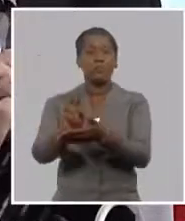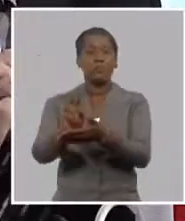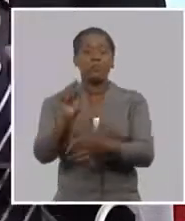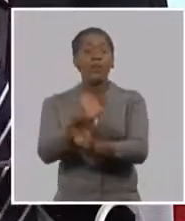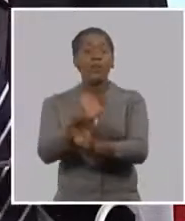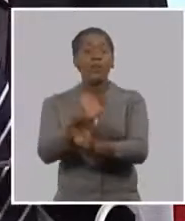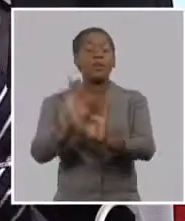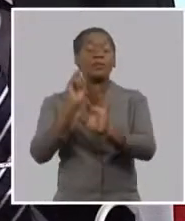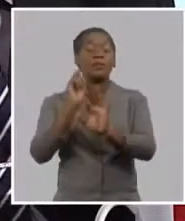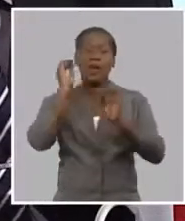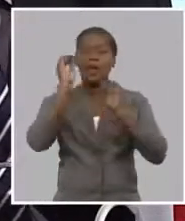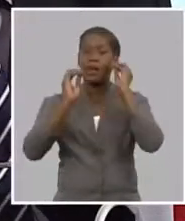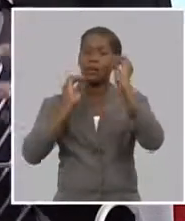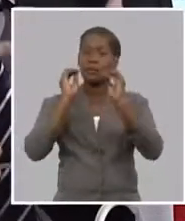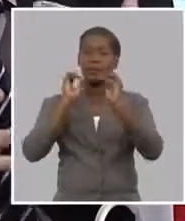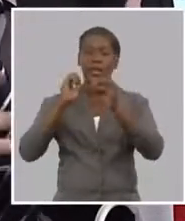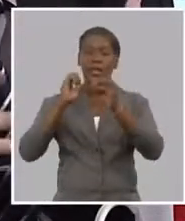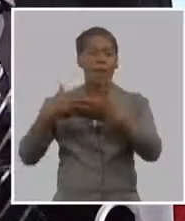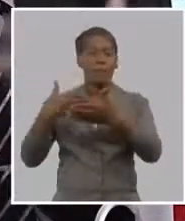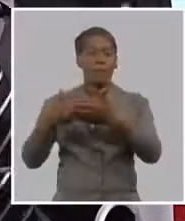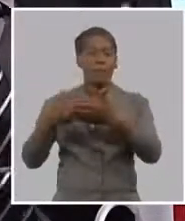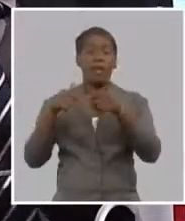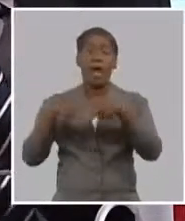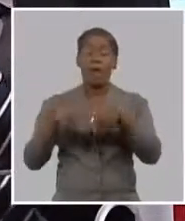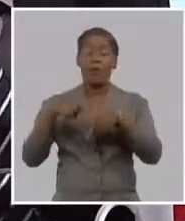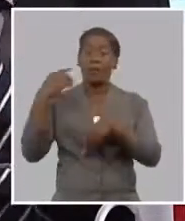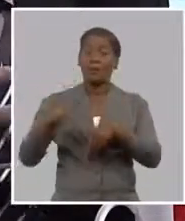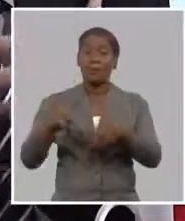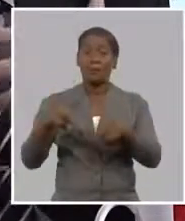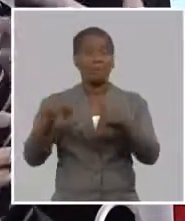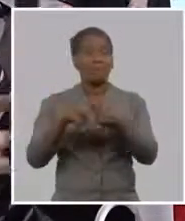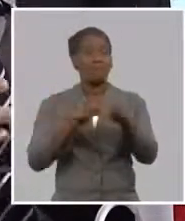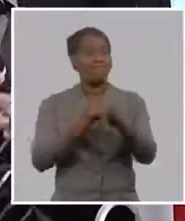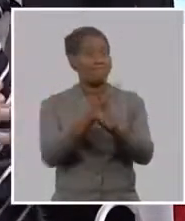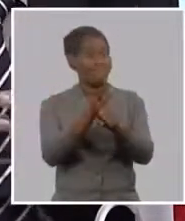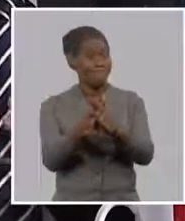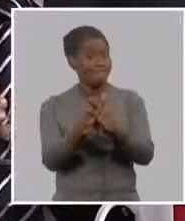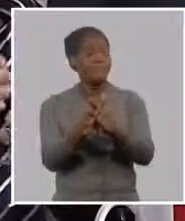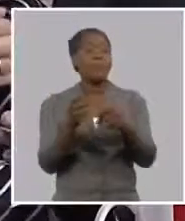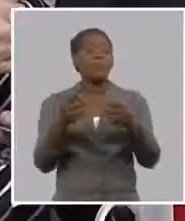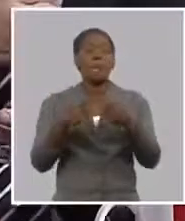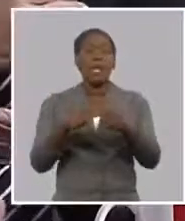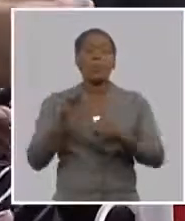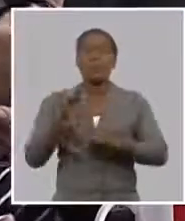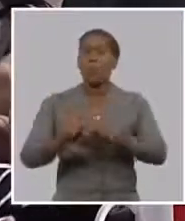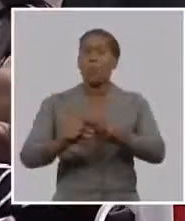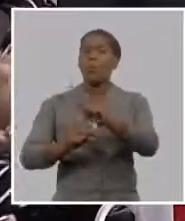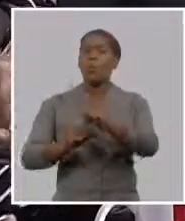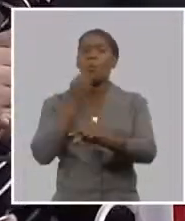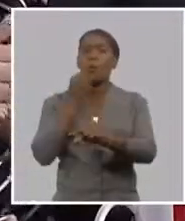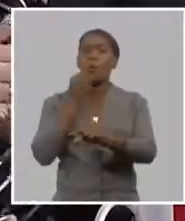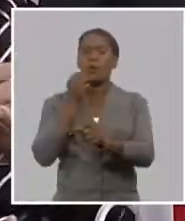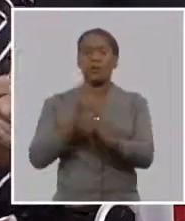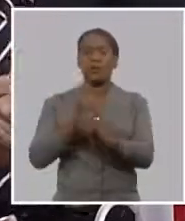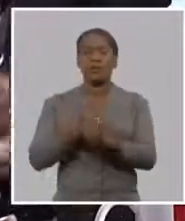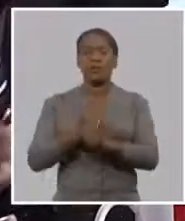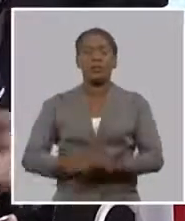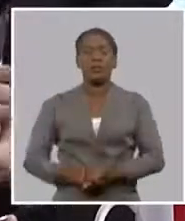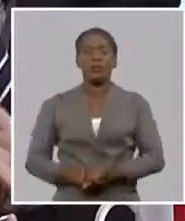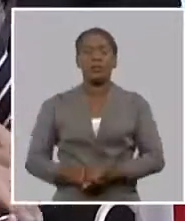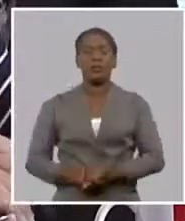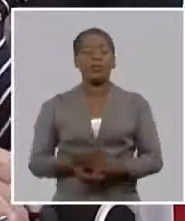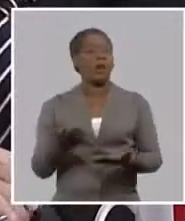y el tema del fomento agrícola que puede ayudar o sea cuánto puede flexibilizar y a la vez